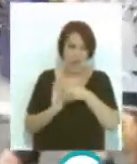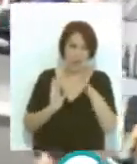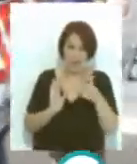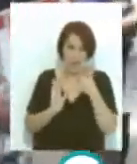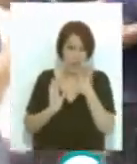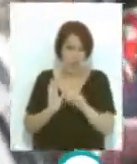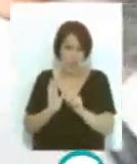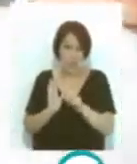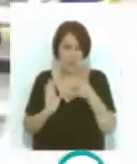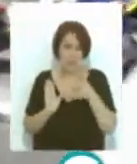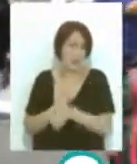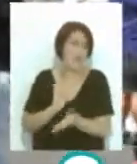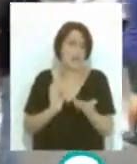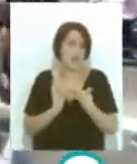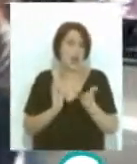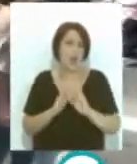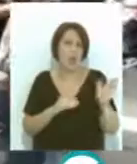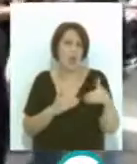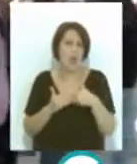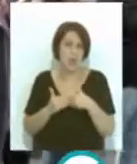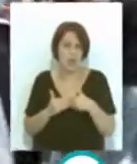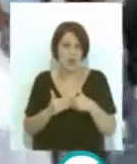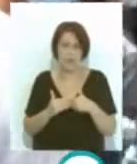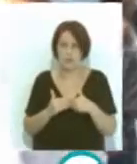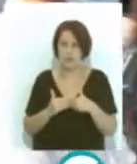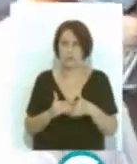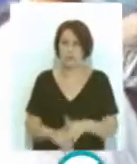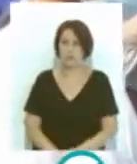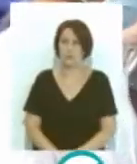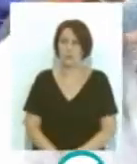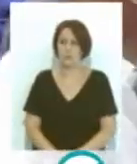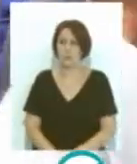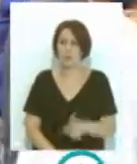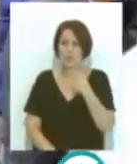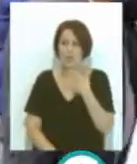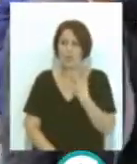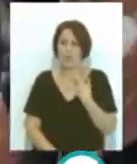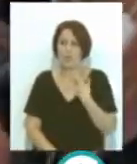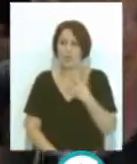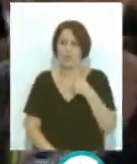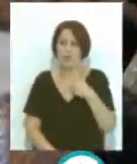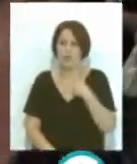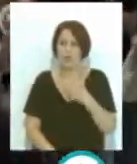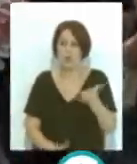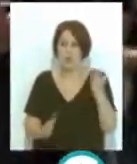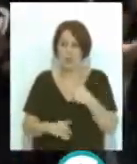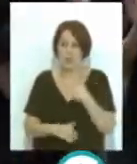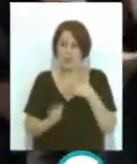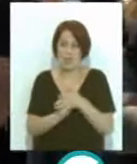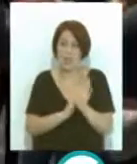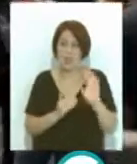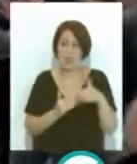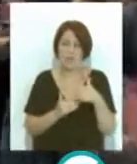por lo tanto de hecho en ese documento no aparece que Airbus Puerto Real tenga futuro de hecho es que lo cierran vamos